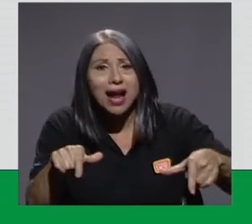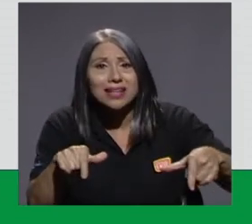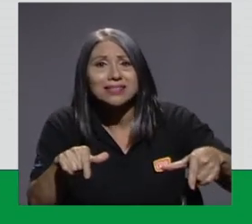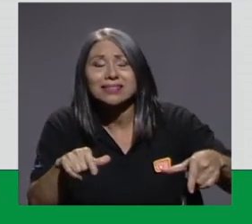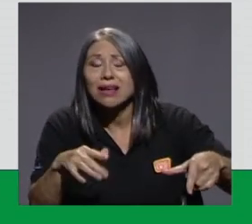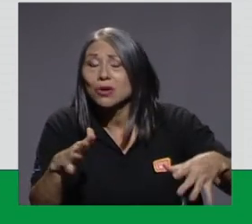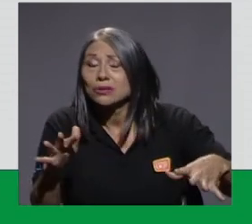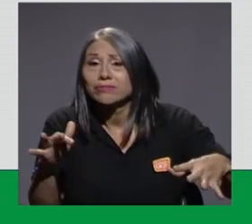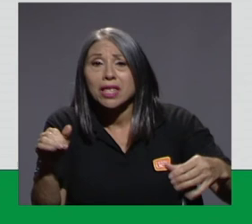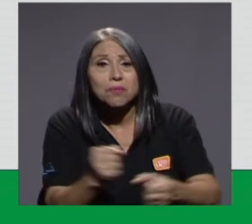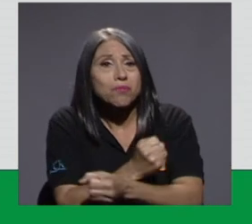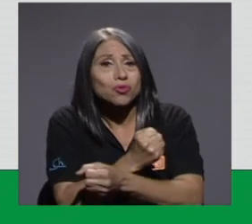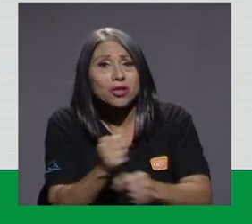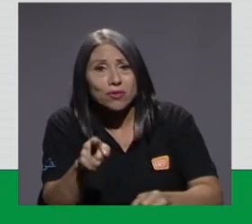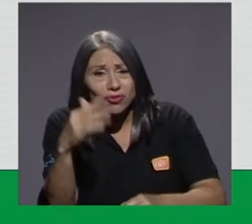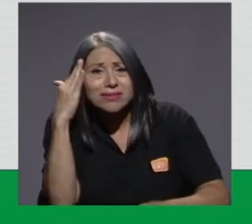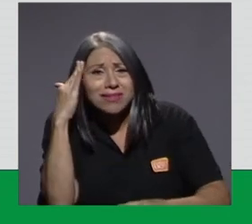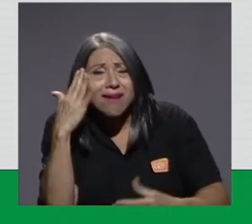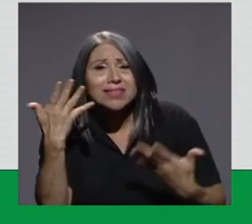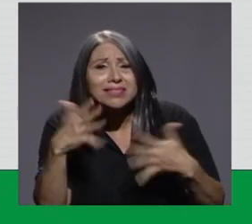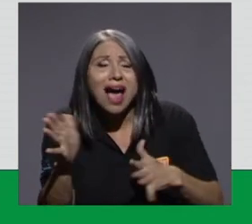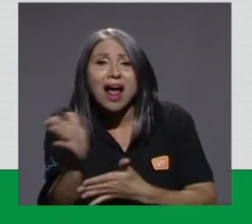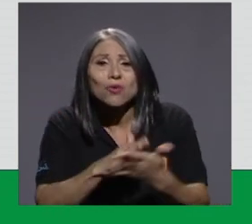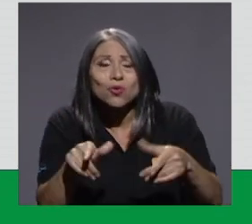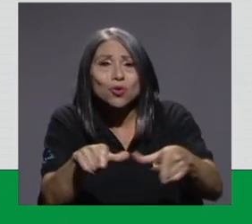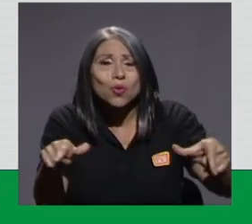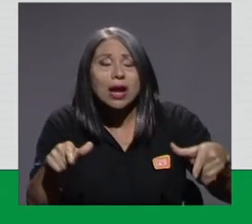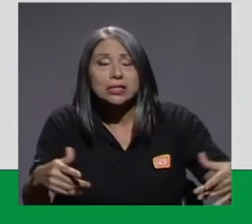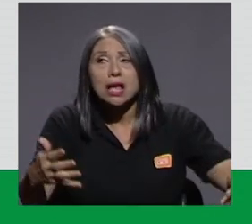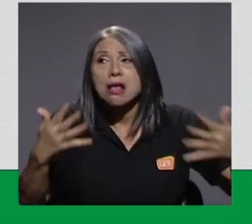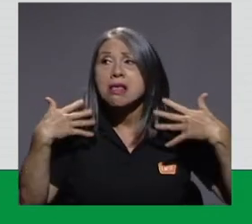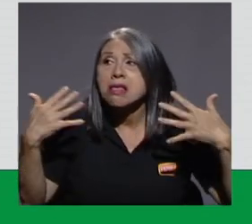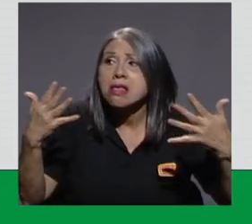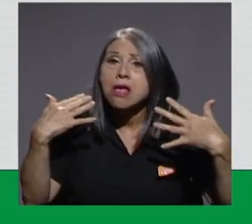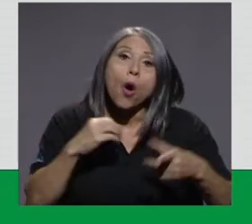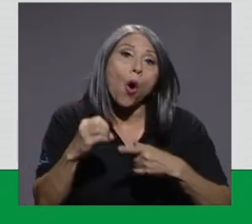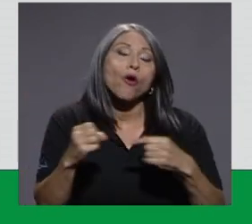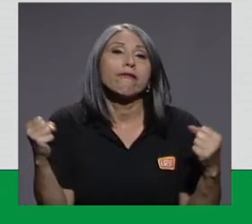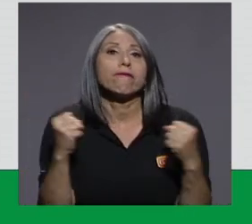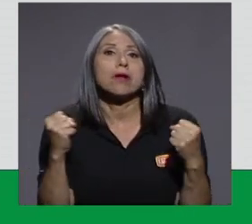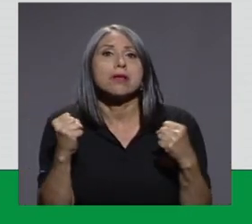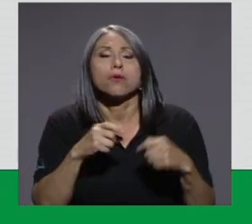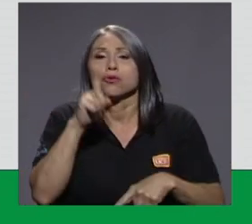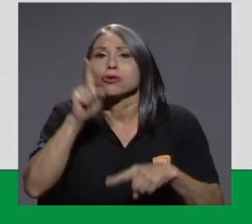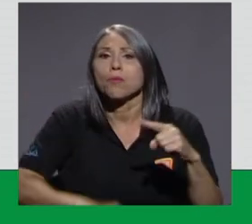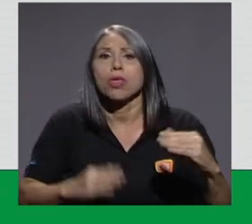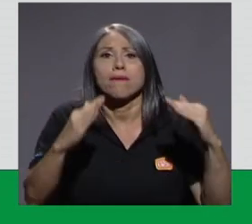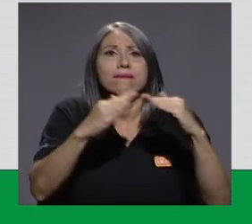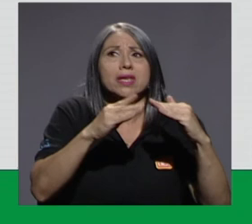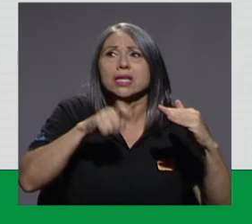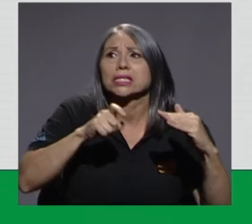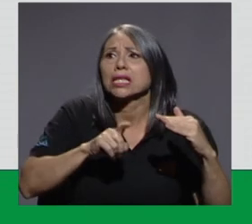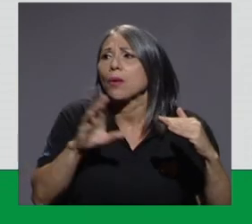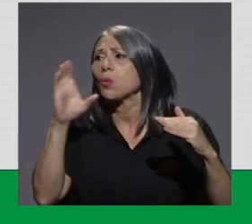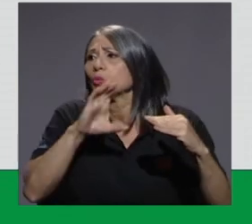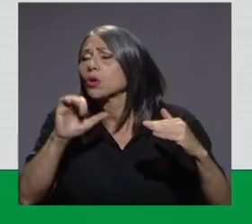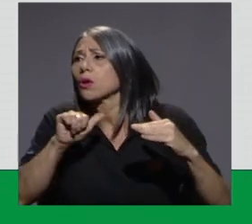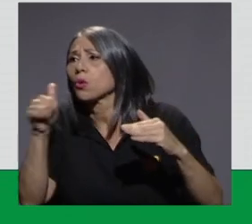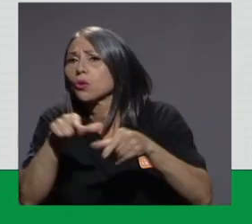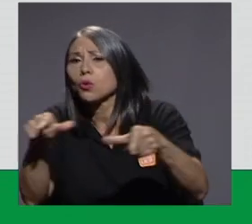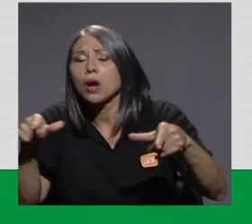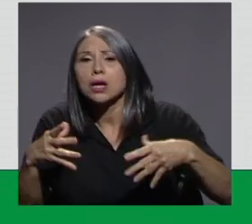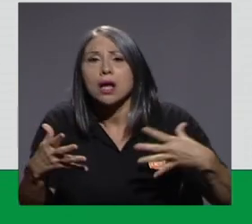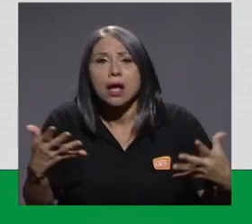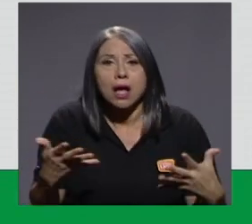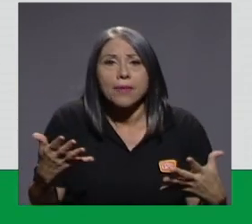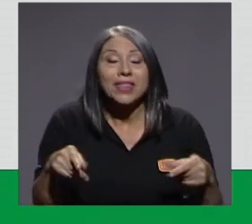imposible estar por el calor que hace, o por el frío exagerado. Y también tenemos que con